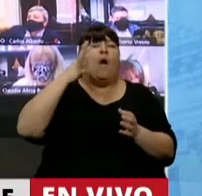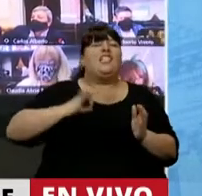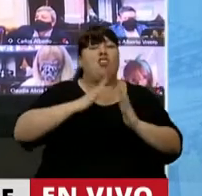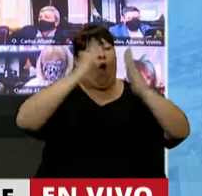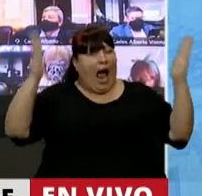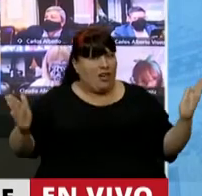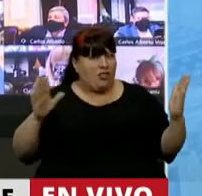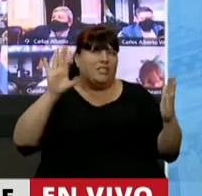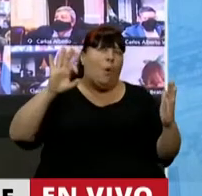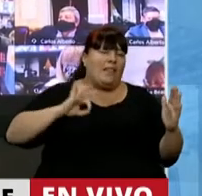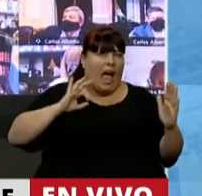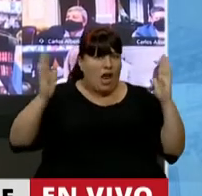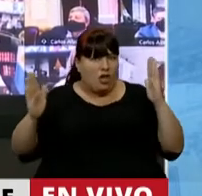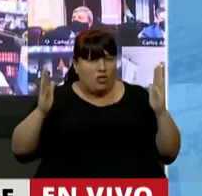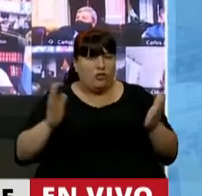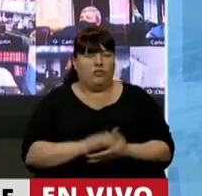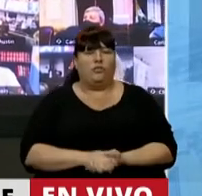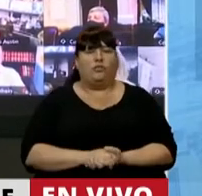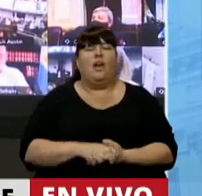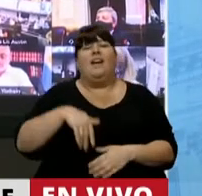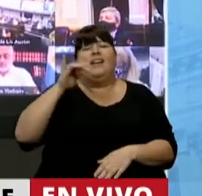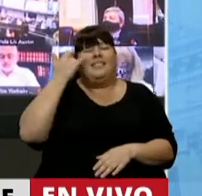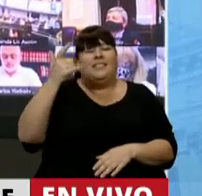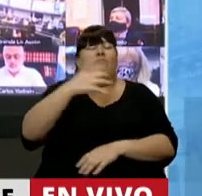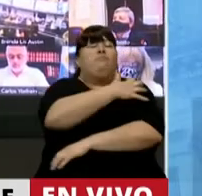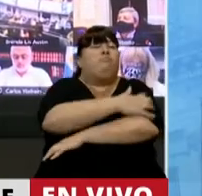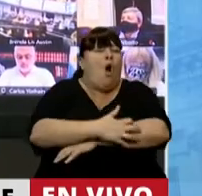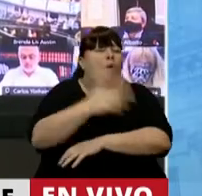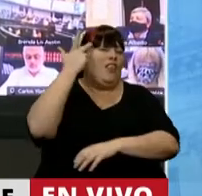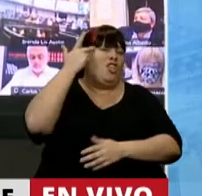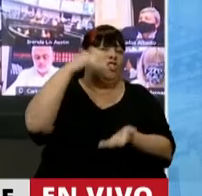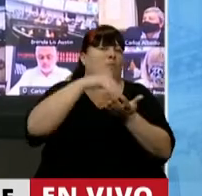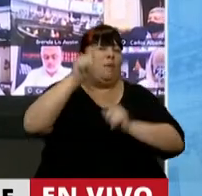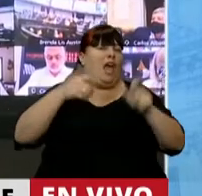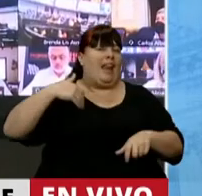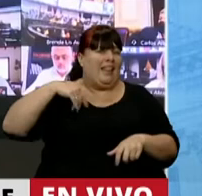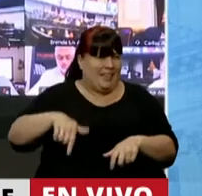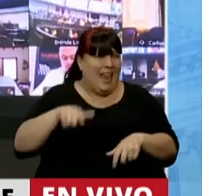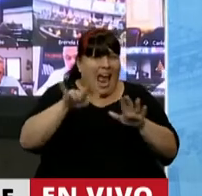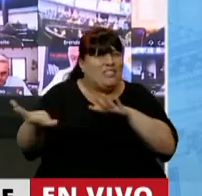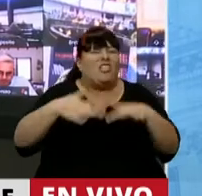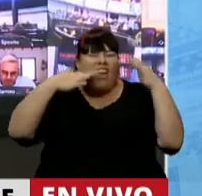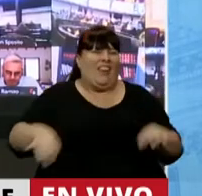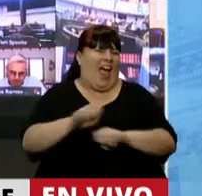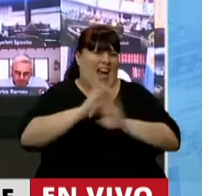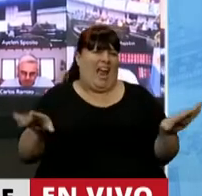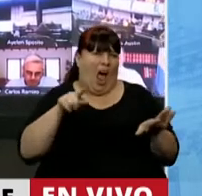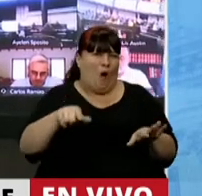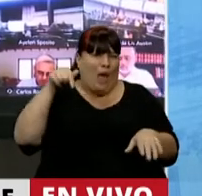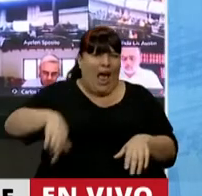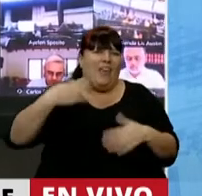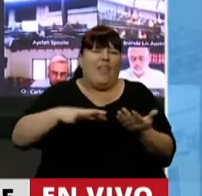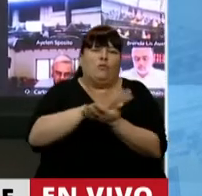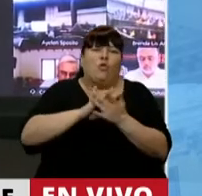años, 50. Y hemos mandado a la pobreza 18 millones de argentinos. Esta es la realidad tremenda, que